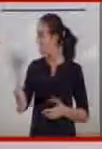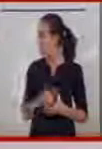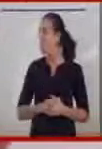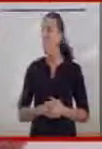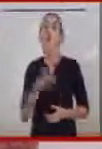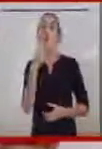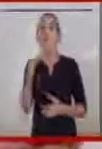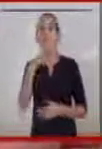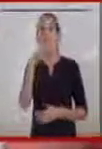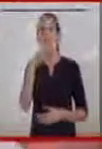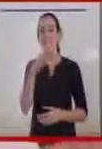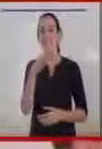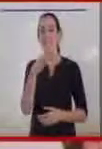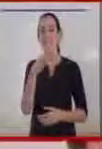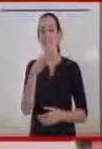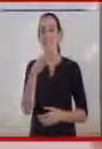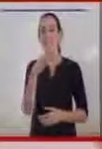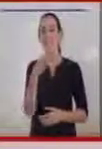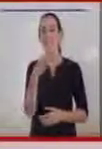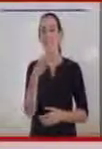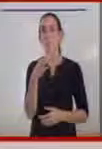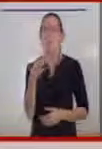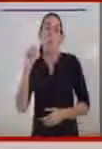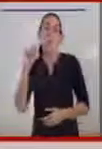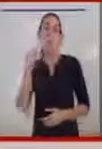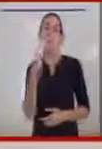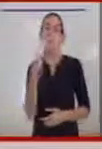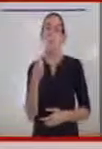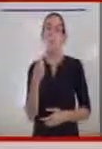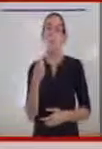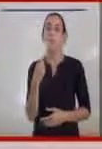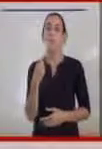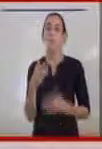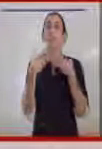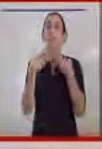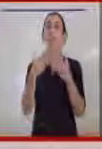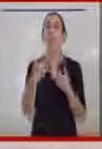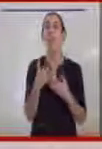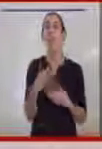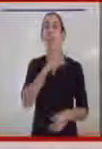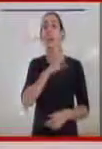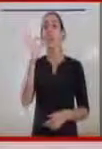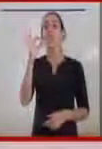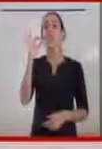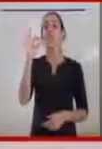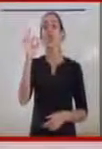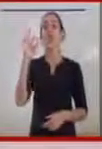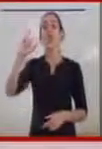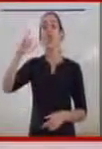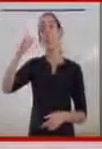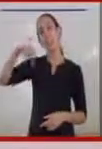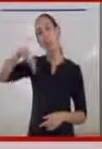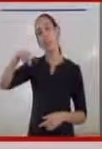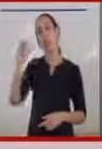Buenas tardes. En principio, agradecer al señor Soriano que tuvo la amabilidad de